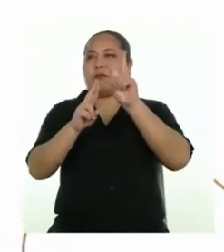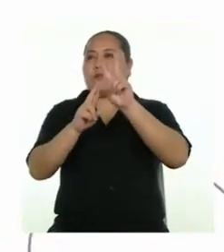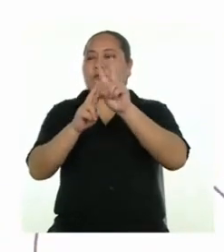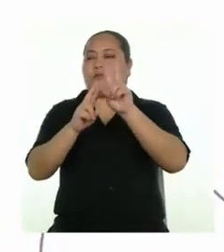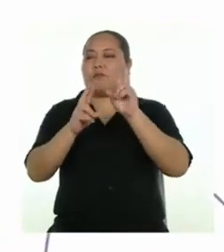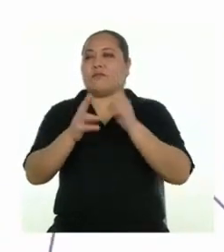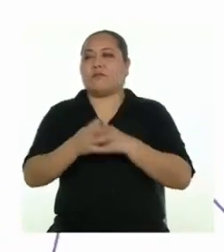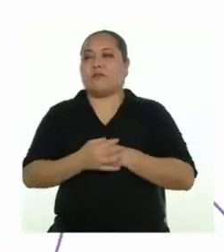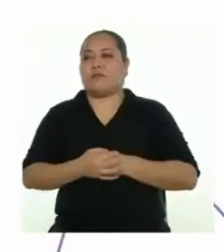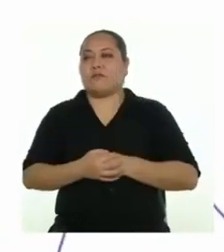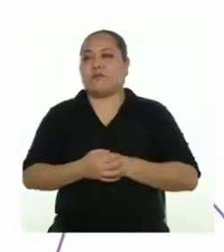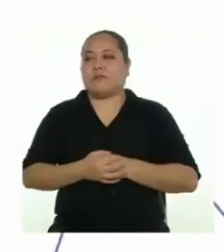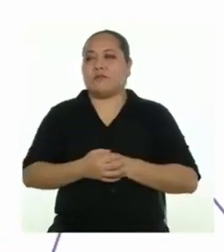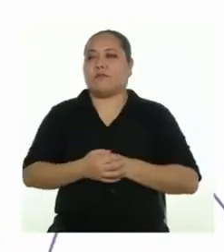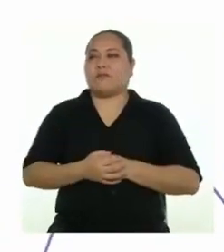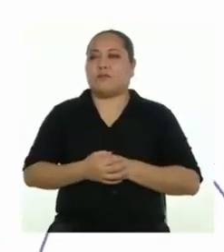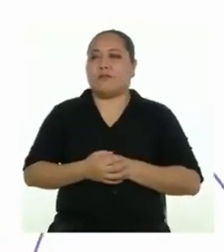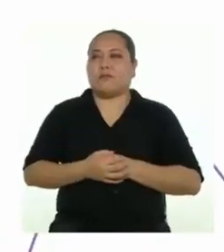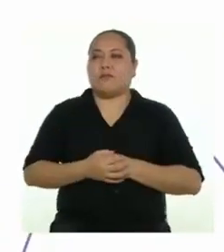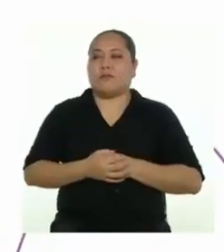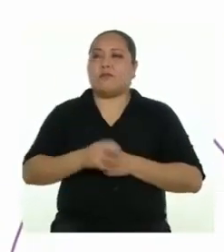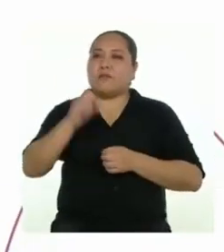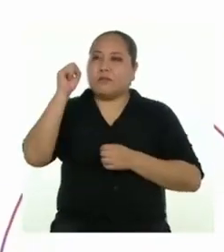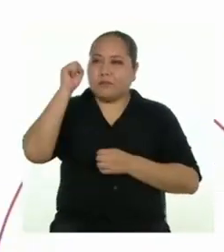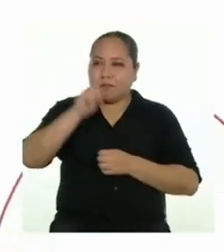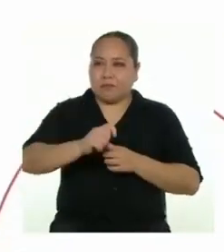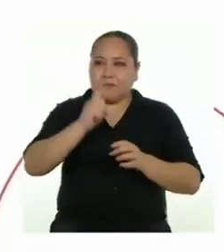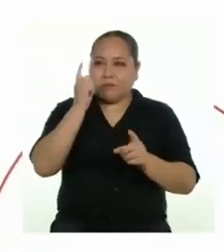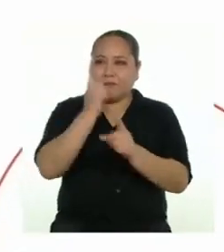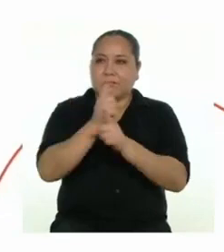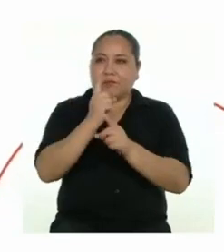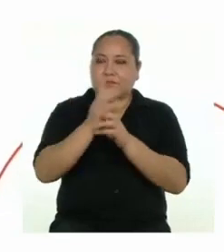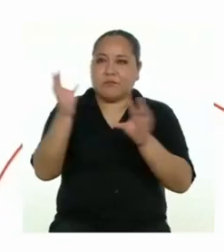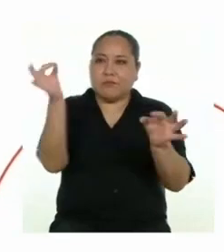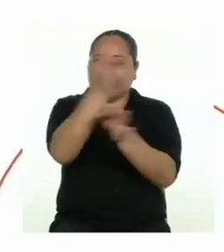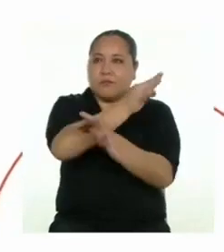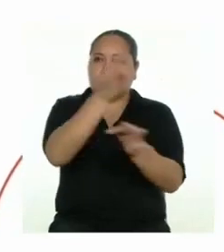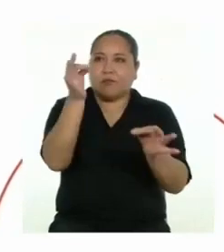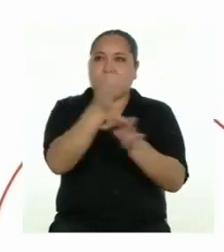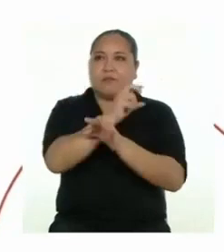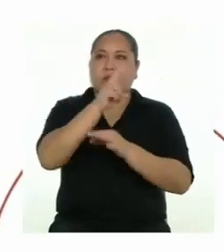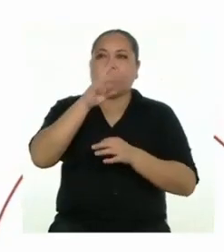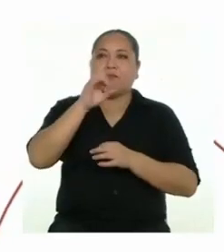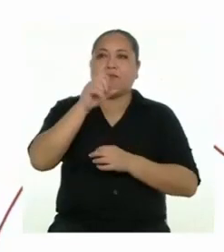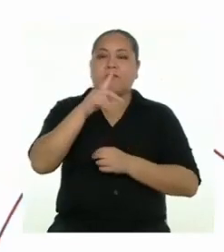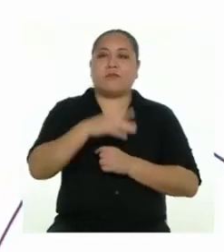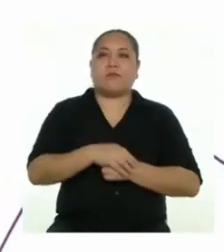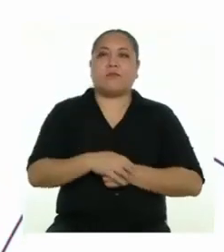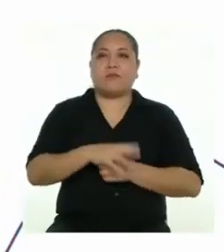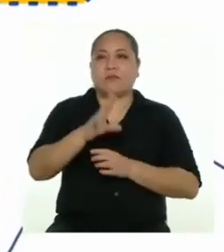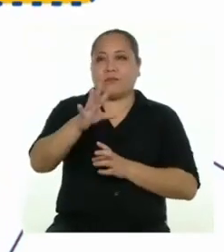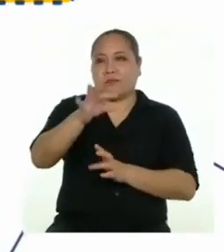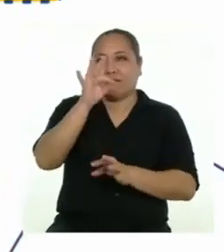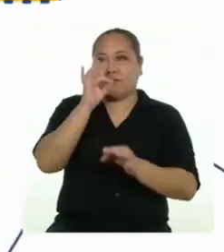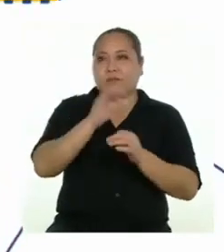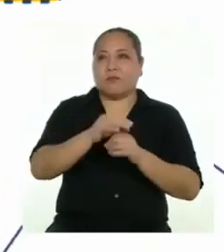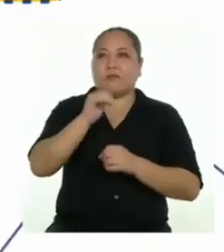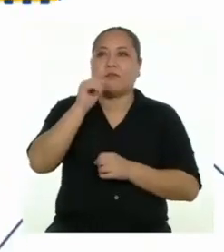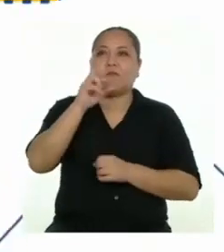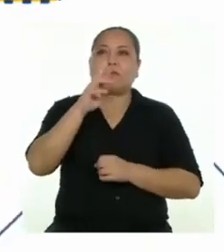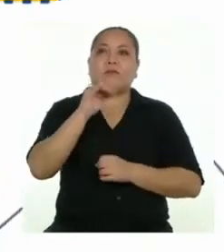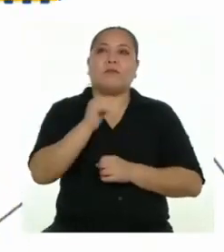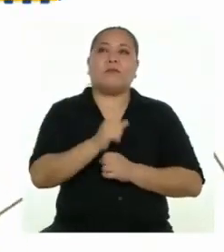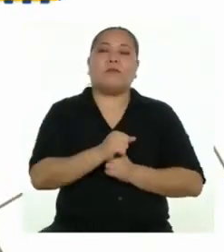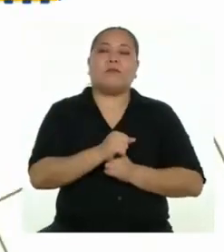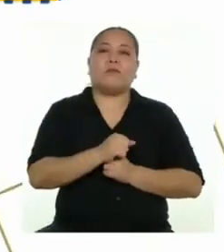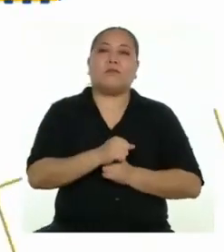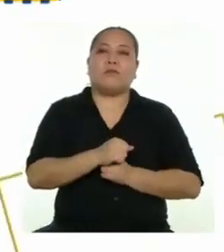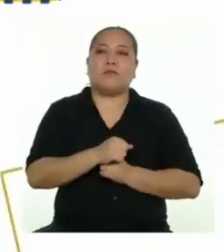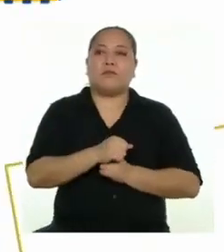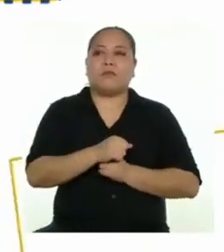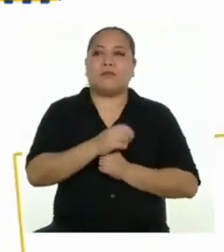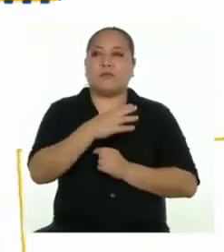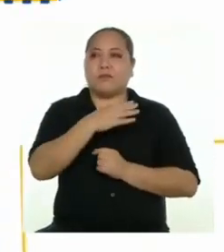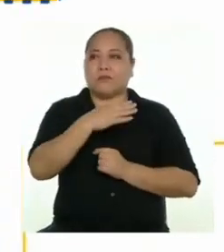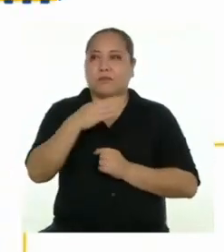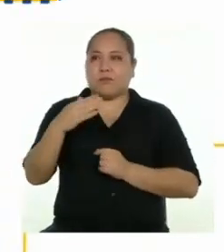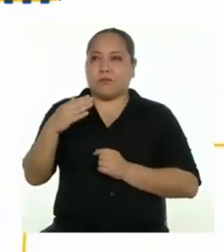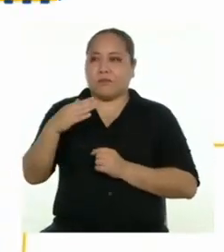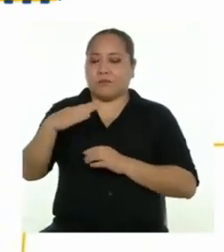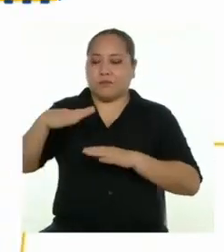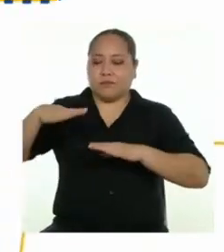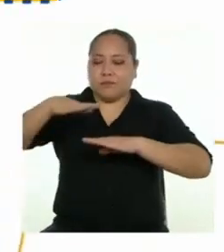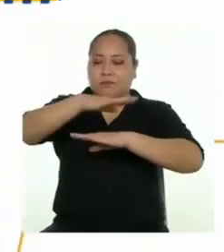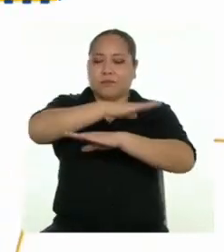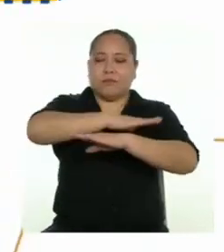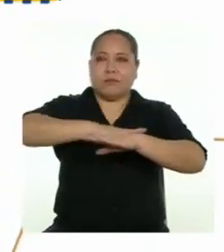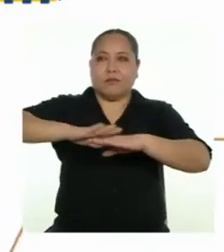radio elevado al cuadrado. Así es. Reemplazamos valores y determinamos el área de la superficie. Después